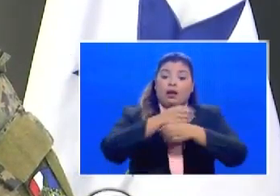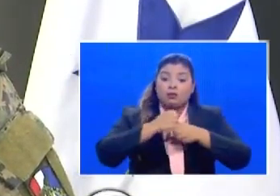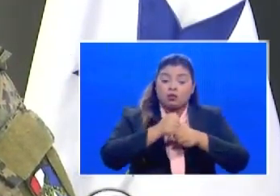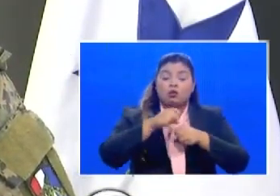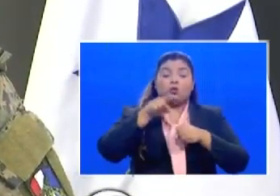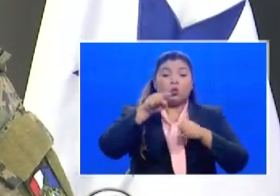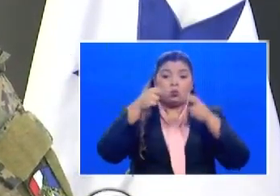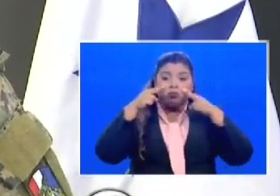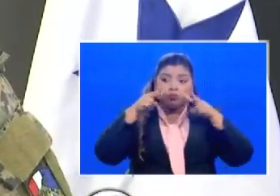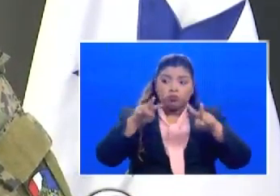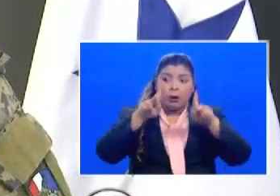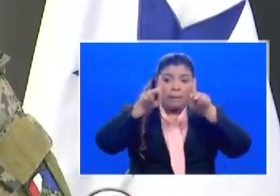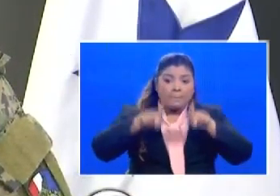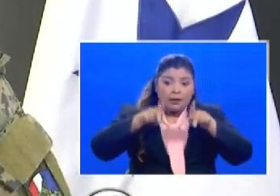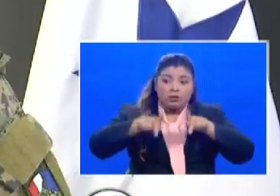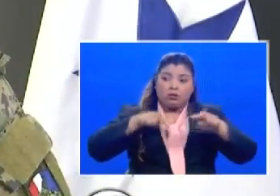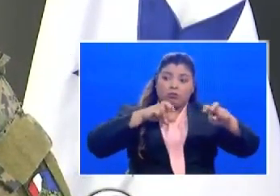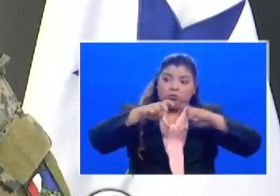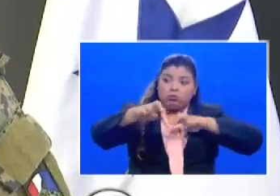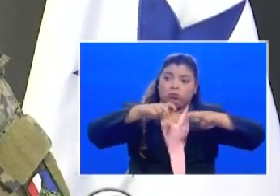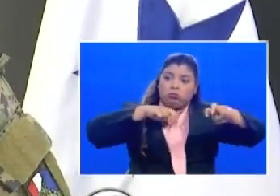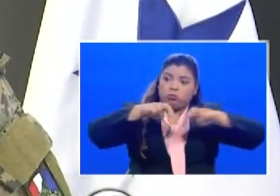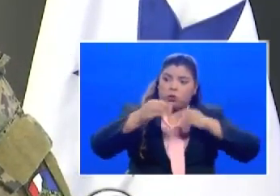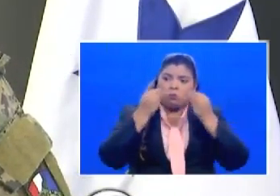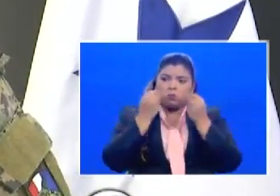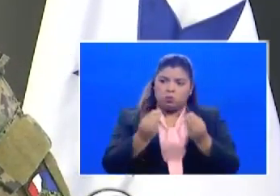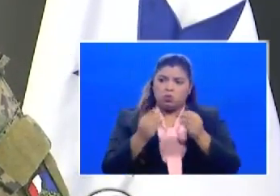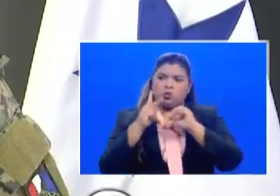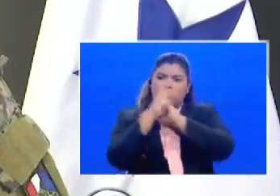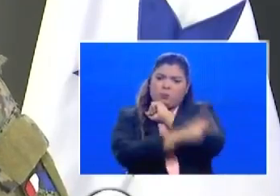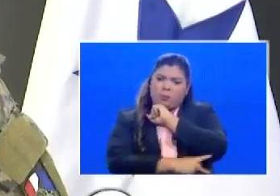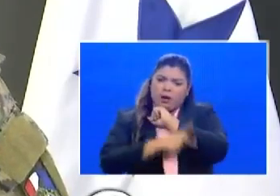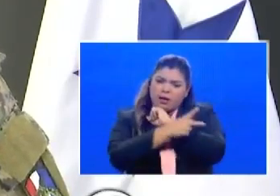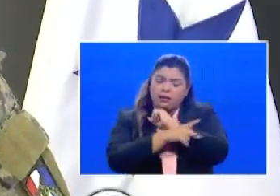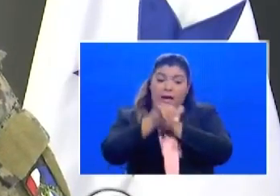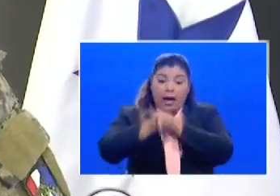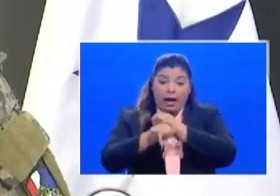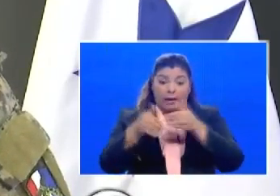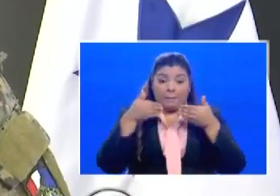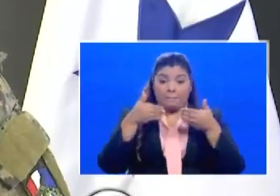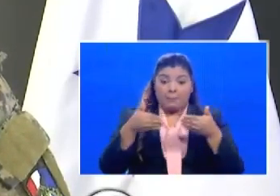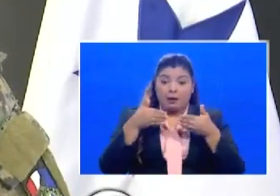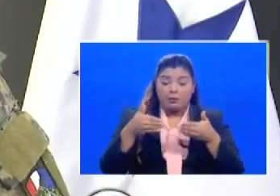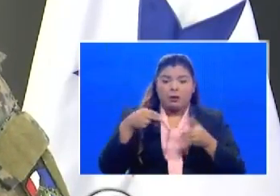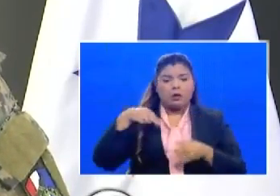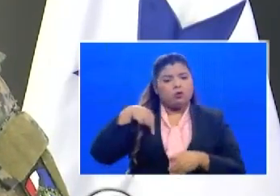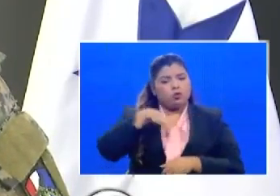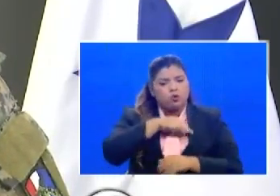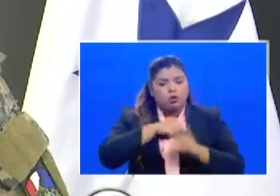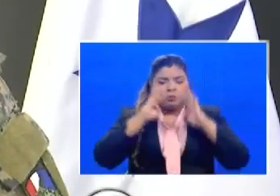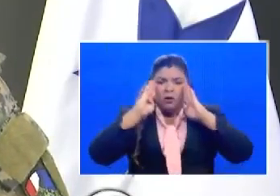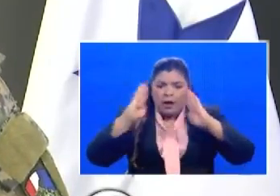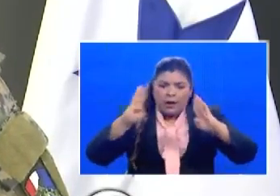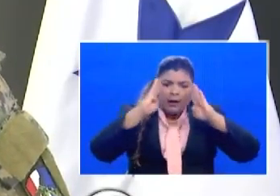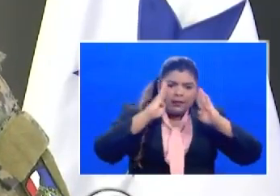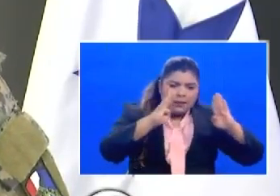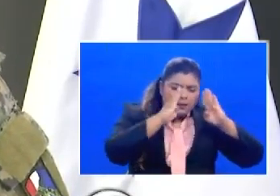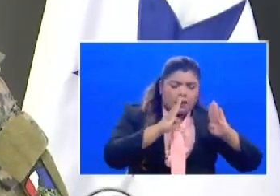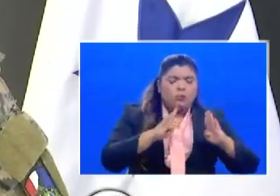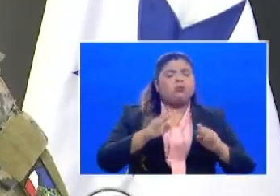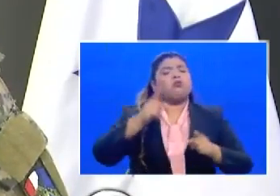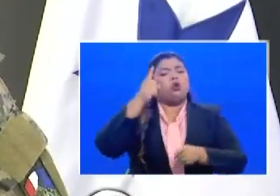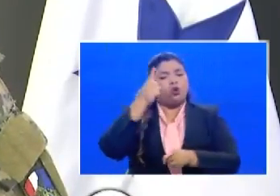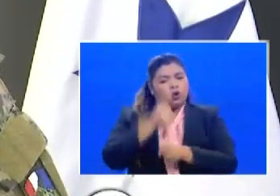migratorio que pasa desapercibido en muchos países pero que acá en Panamá hemos atendido de manera diligente